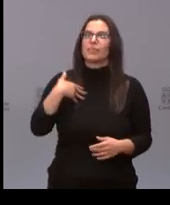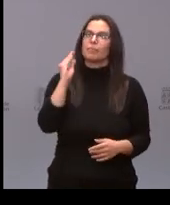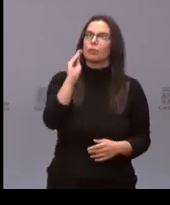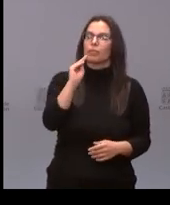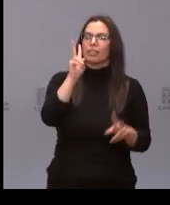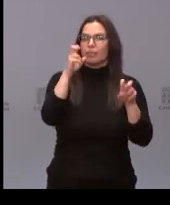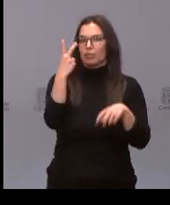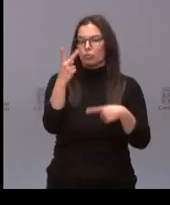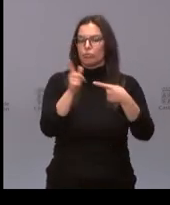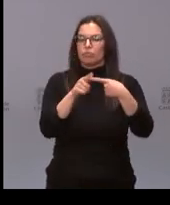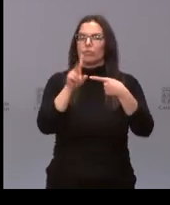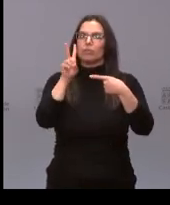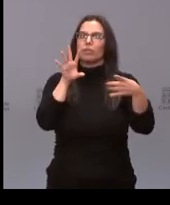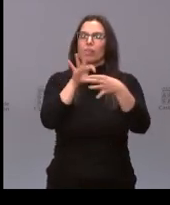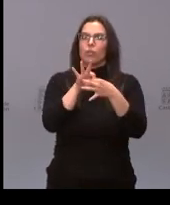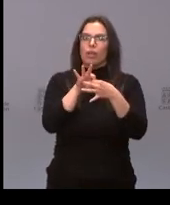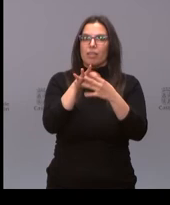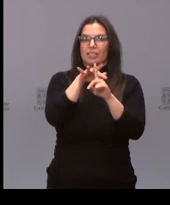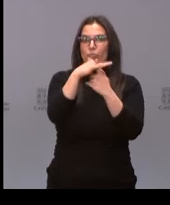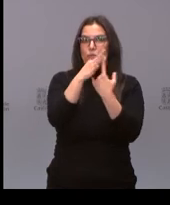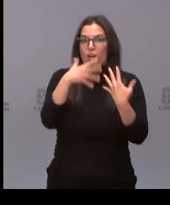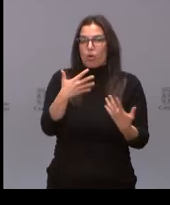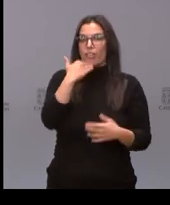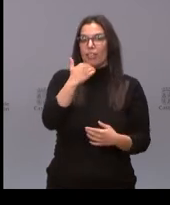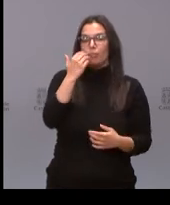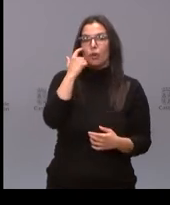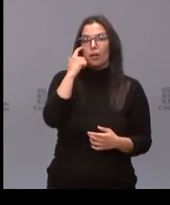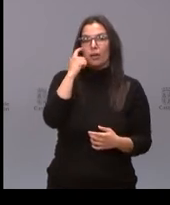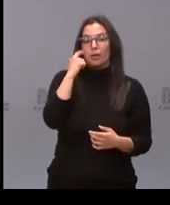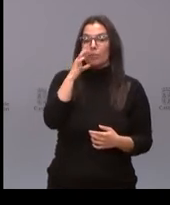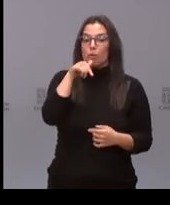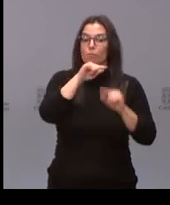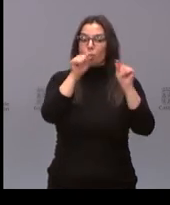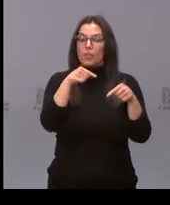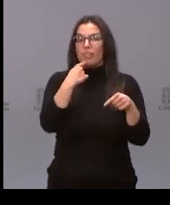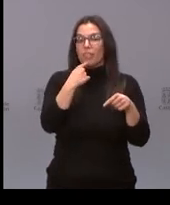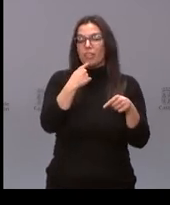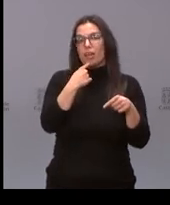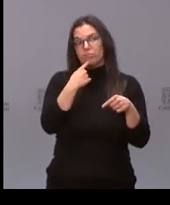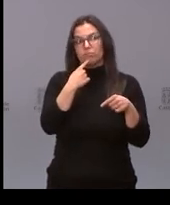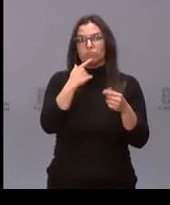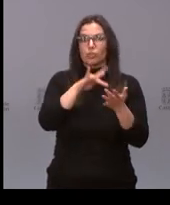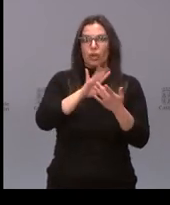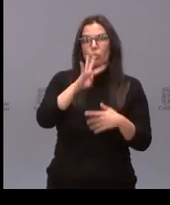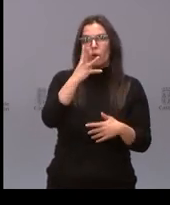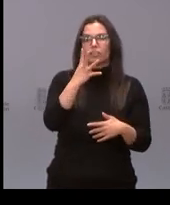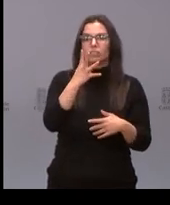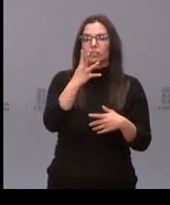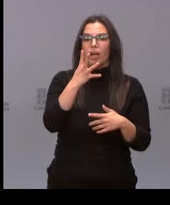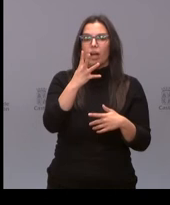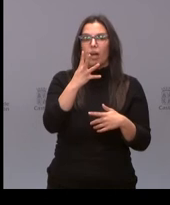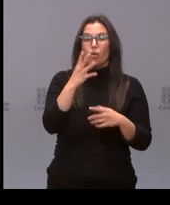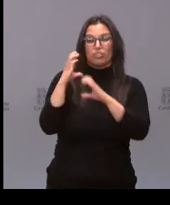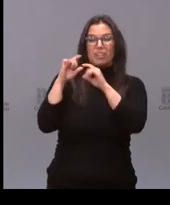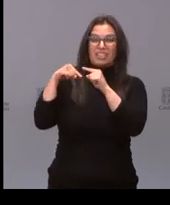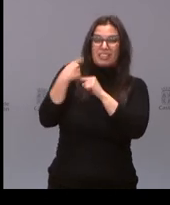de cuestiones. La primera relacionada con la situación actual de Zamora, porque es una de esas provincias que ha tenido una cuarta ola o una fase posterior a